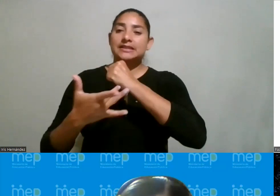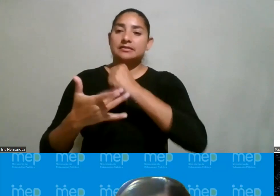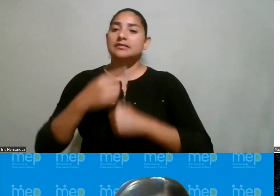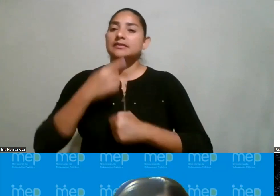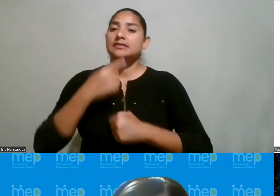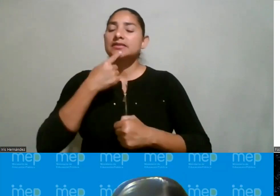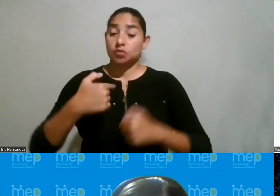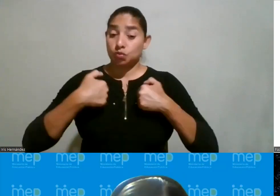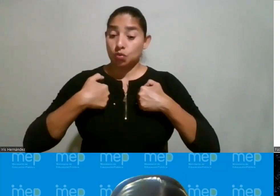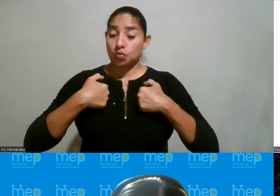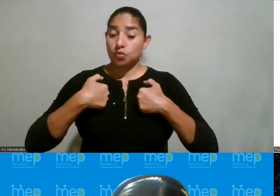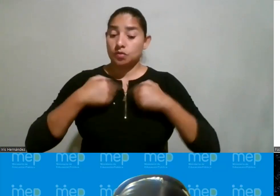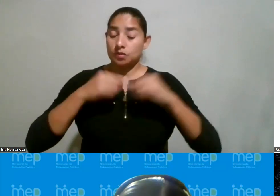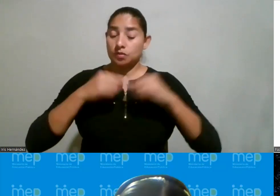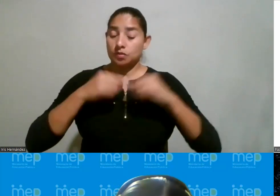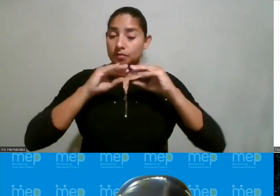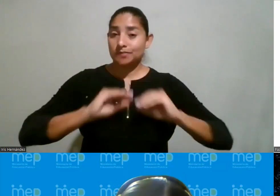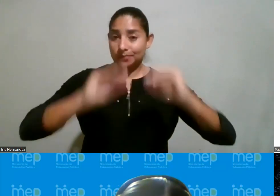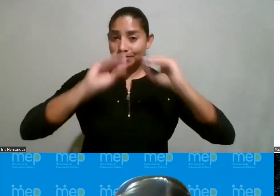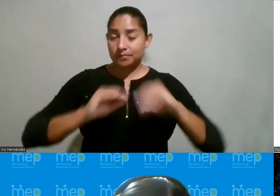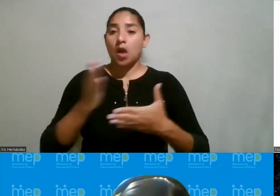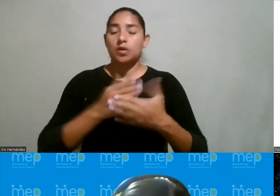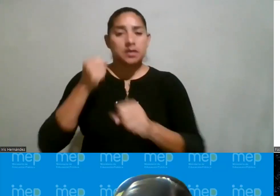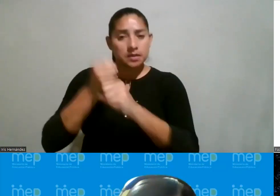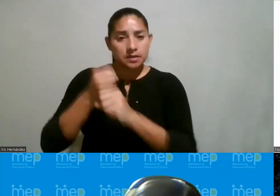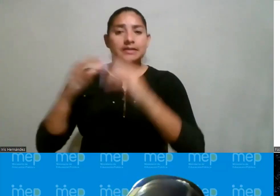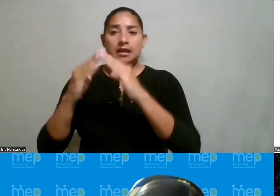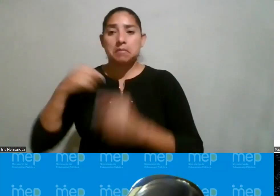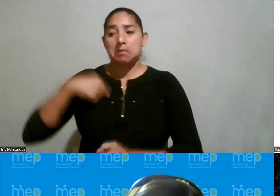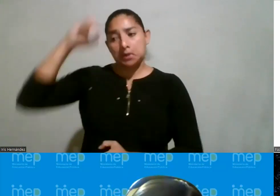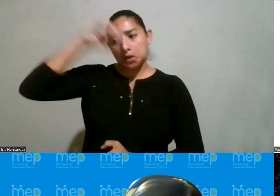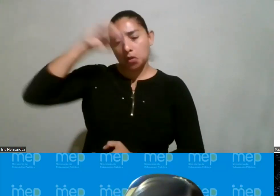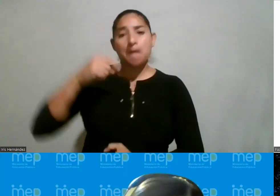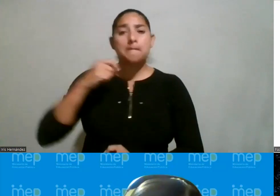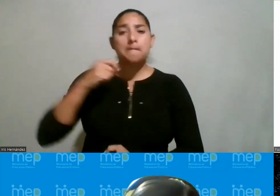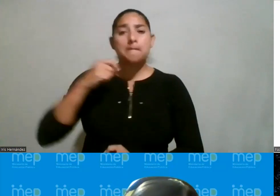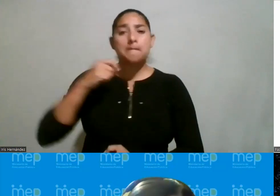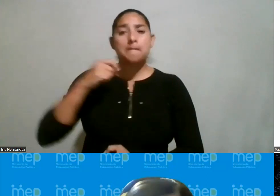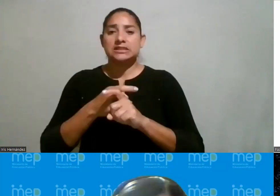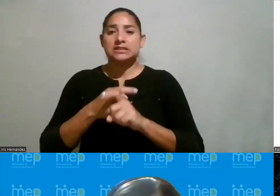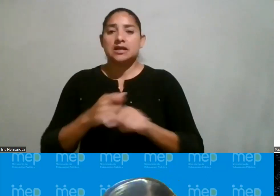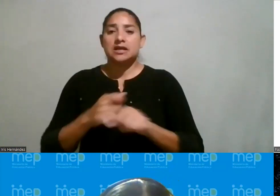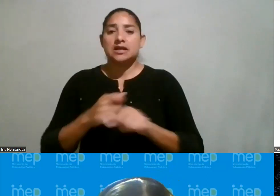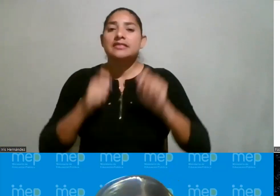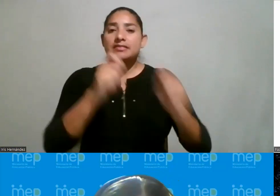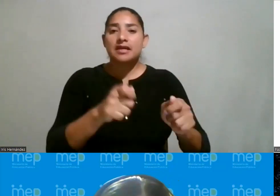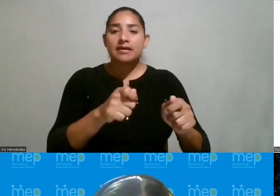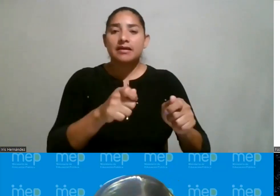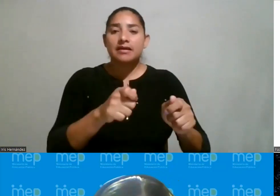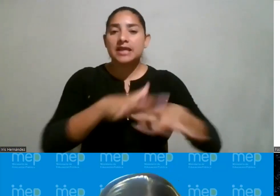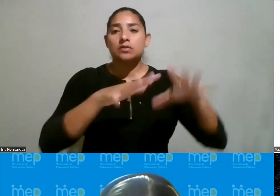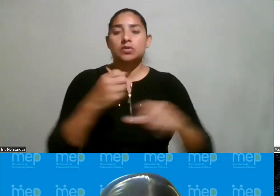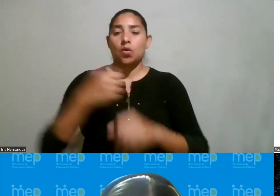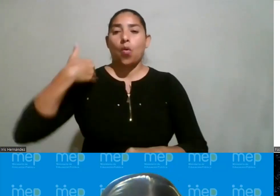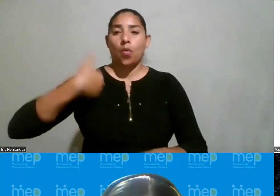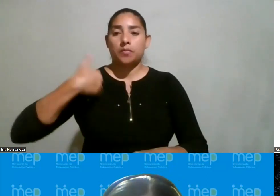decía yo lo que hacía era que ciertas tareas que para mi criterio era un poco más complejo le daba primero el espacio